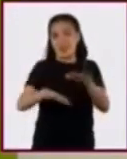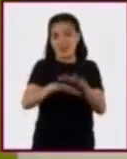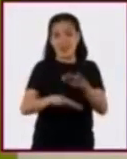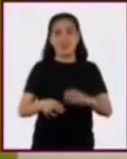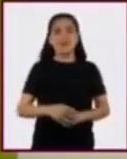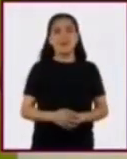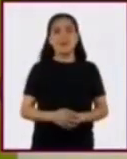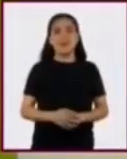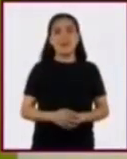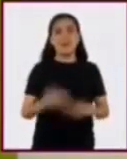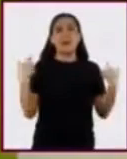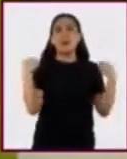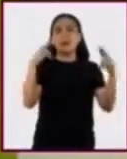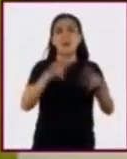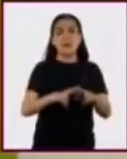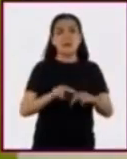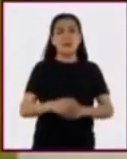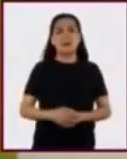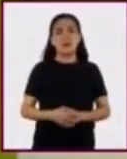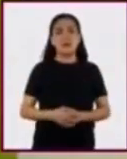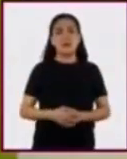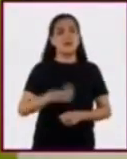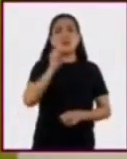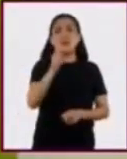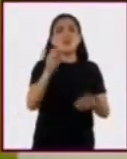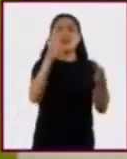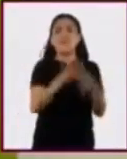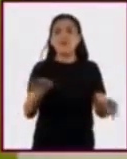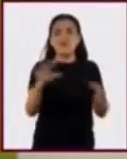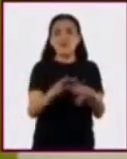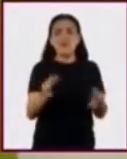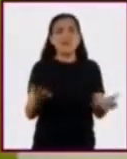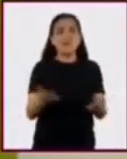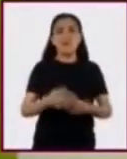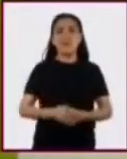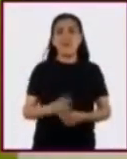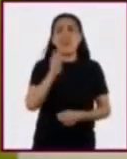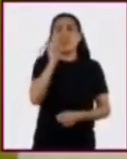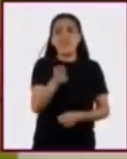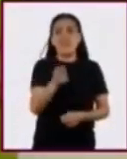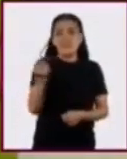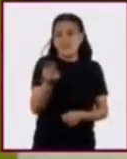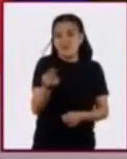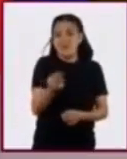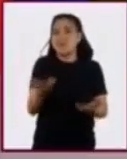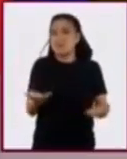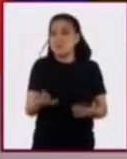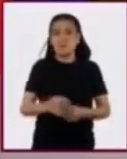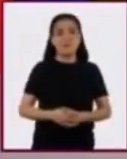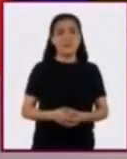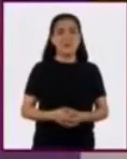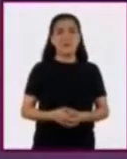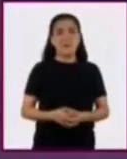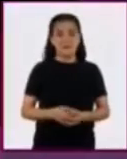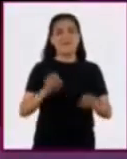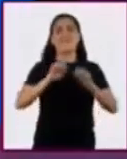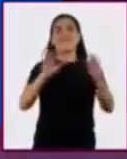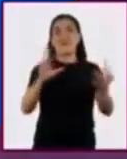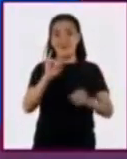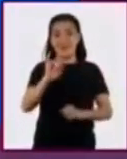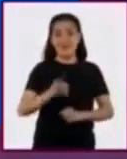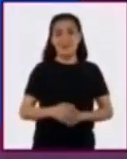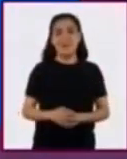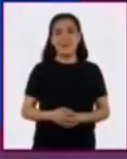Maestra, ¿nos puedes explicar qué son estas necesidades? Claro que sí.